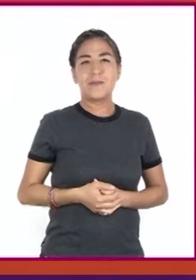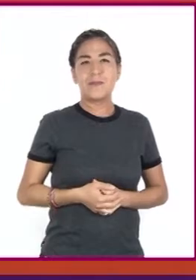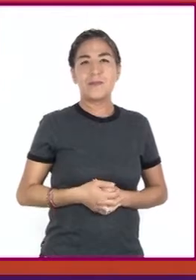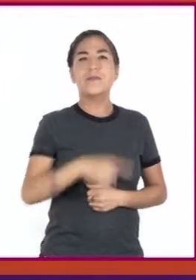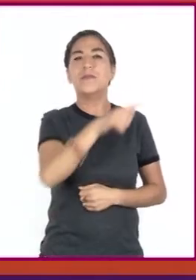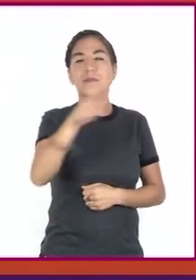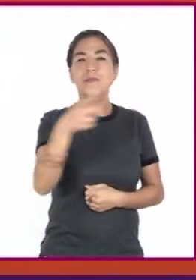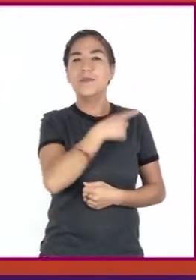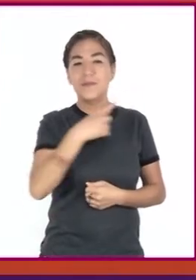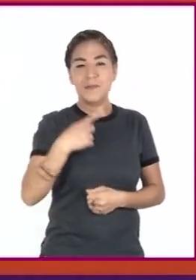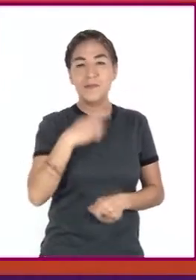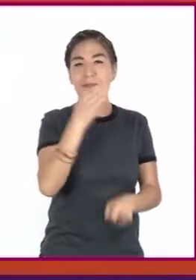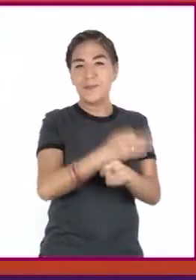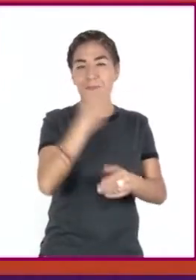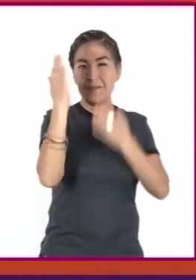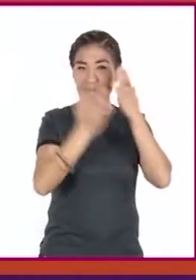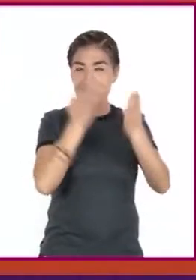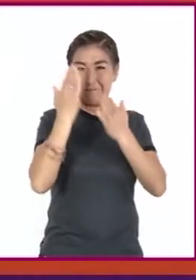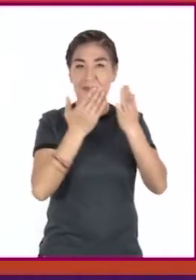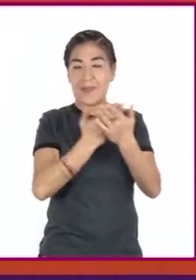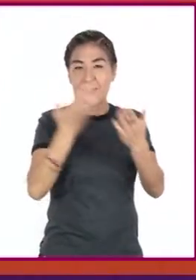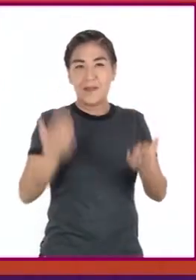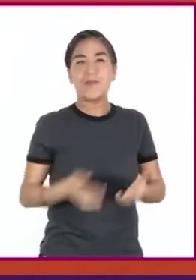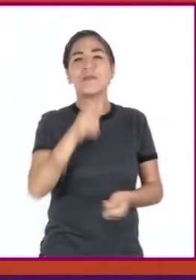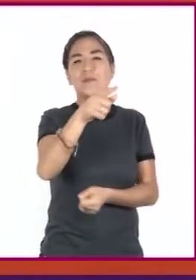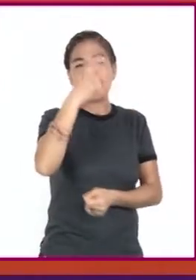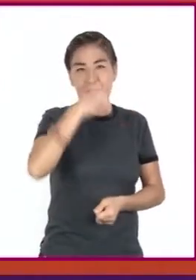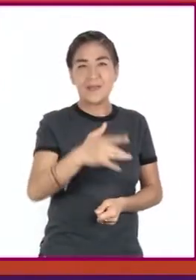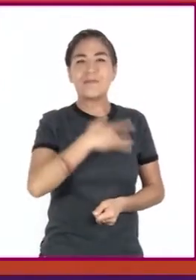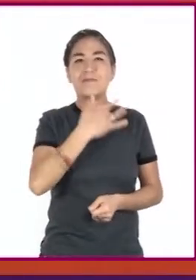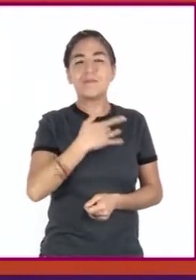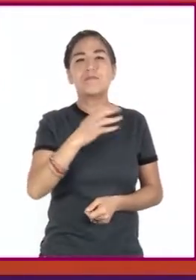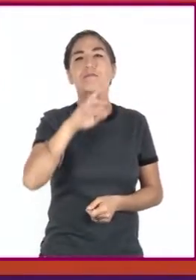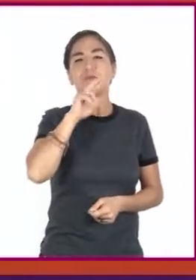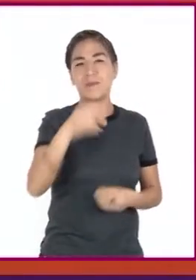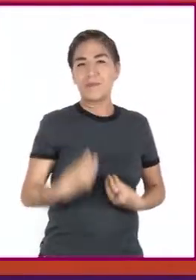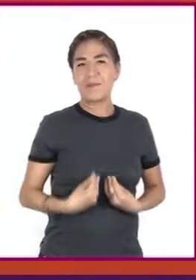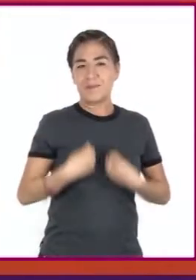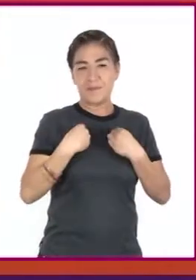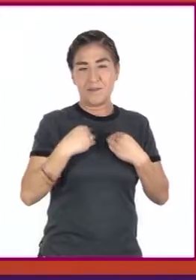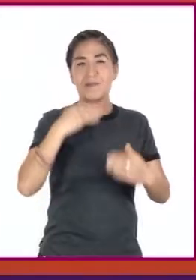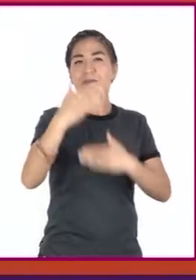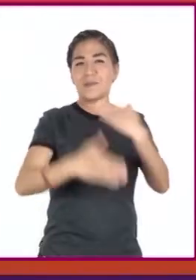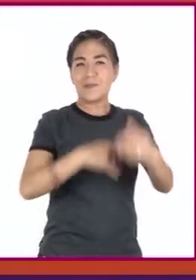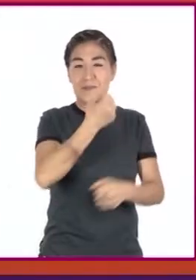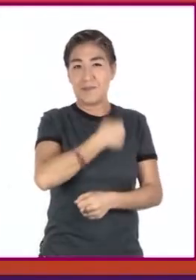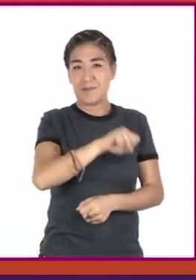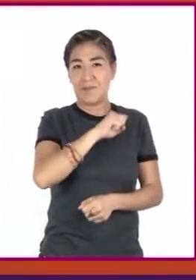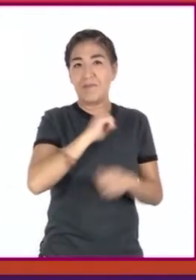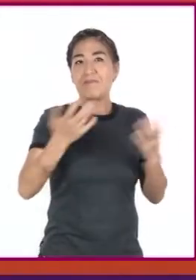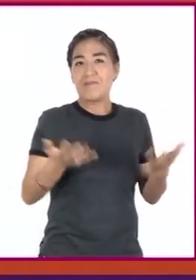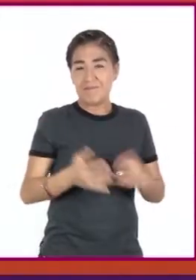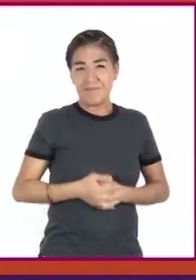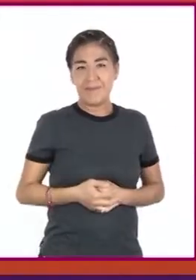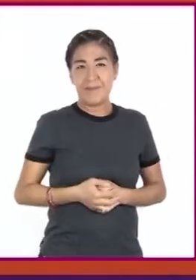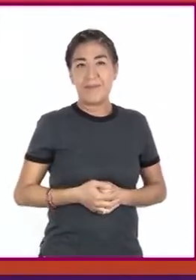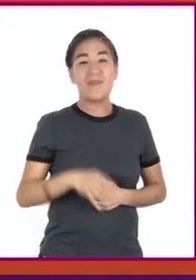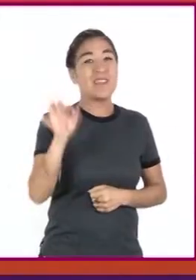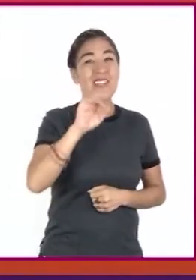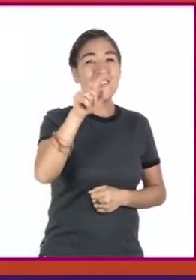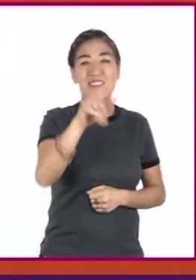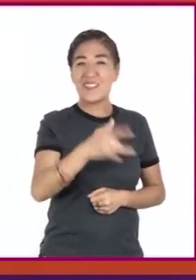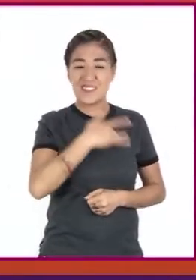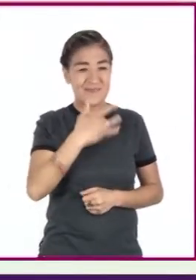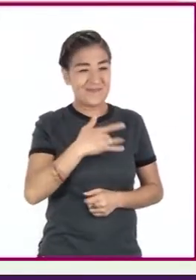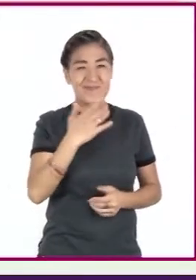¿Consideran que lo que han estudiado hasta ahora les ha motivado a llevar un estilo de vida saludable? En caso de que no